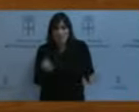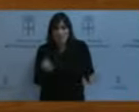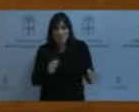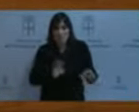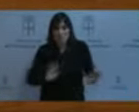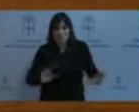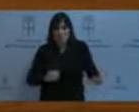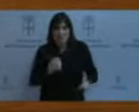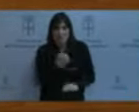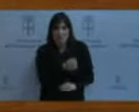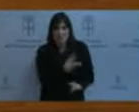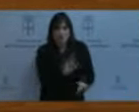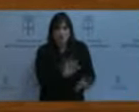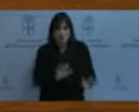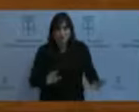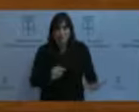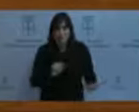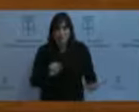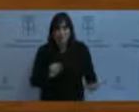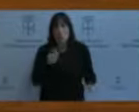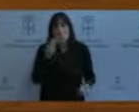justicia. Ahora bien,